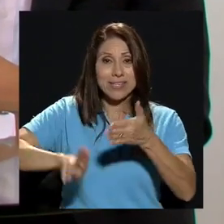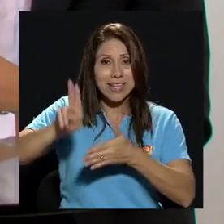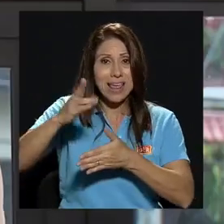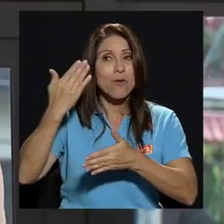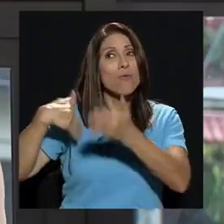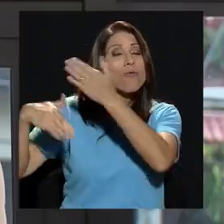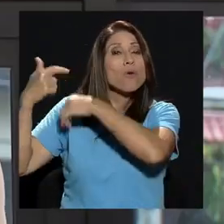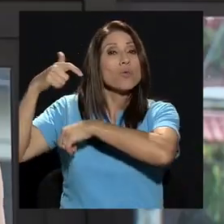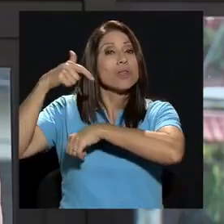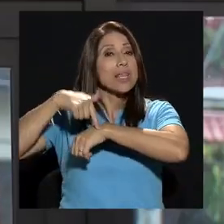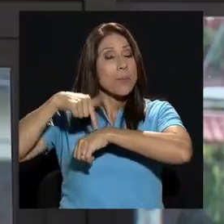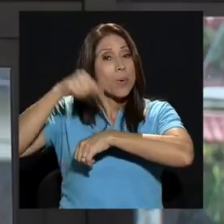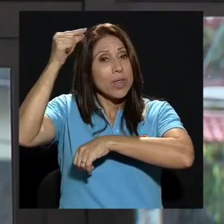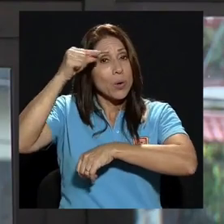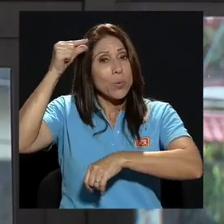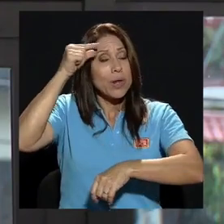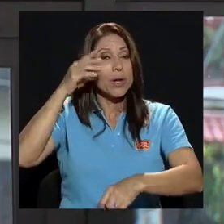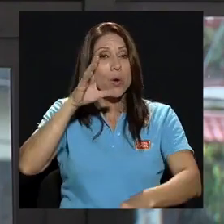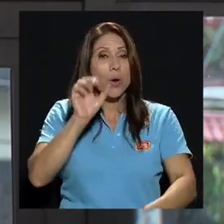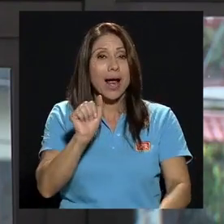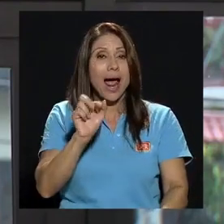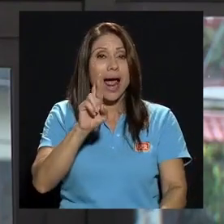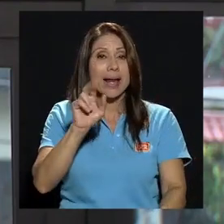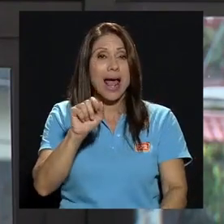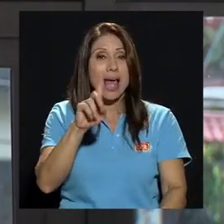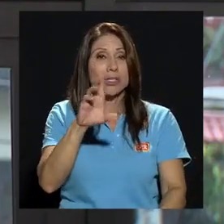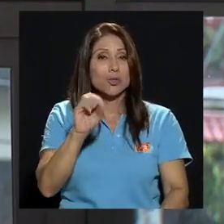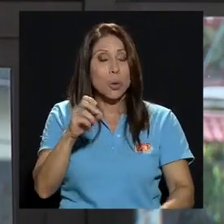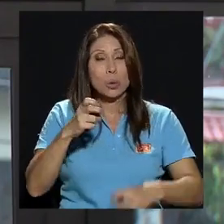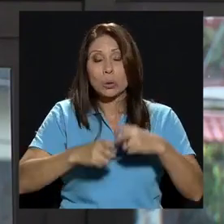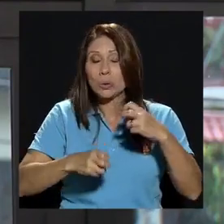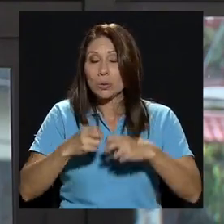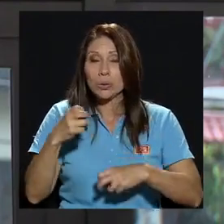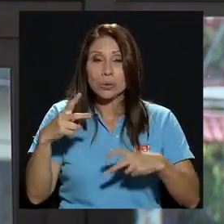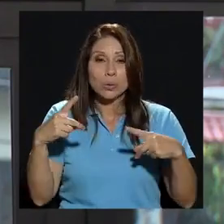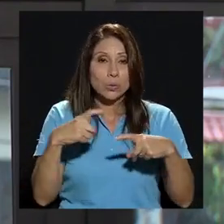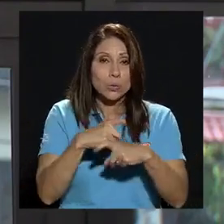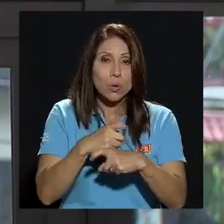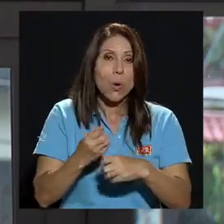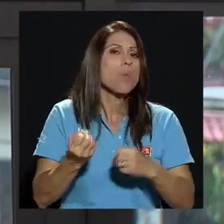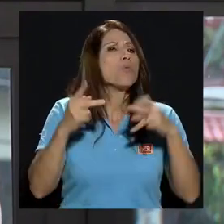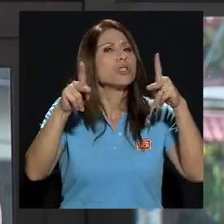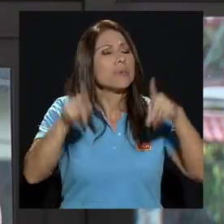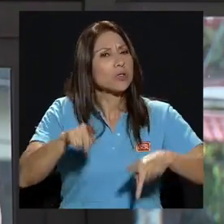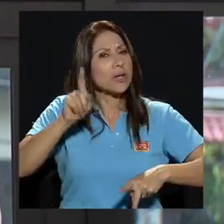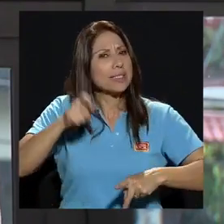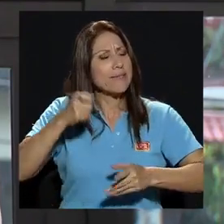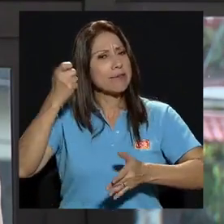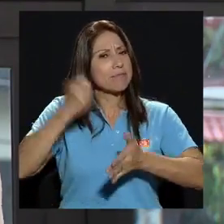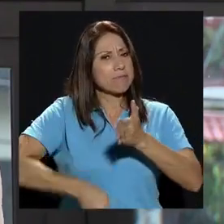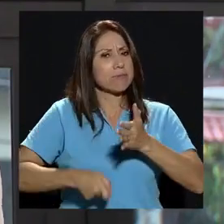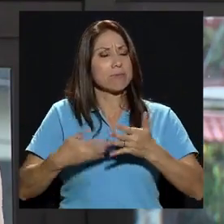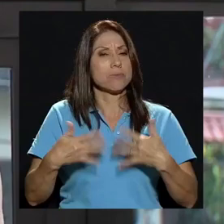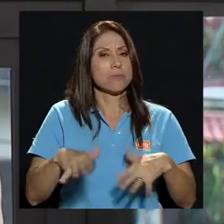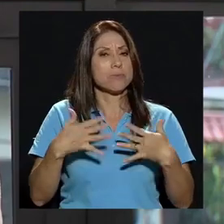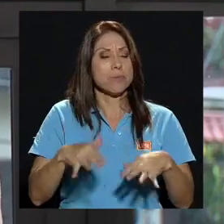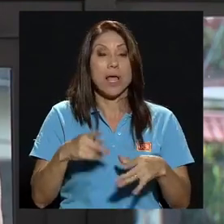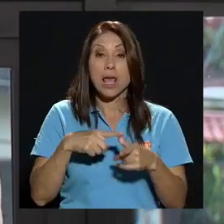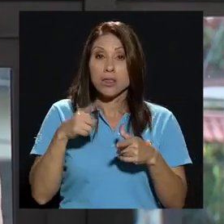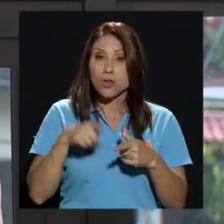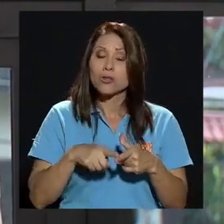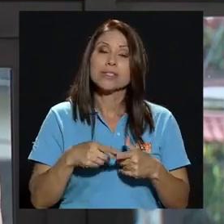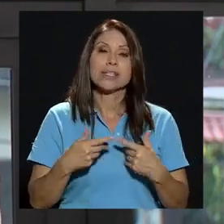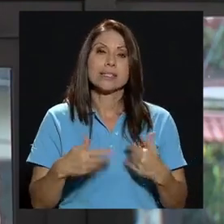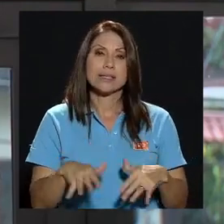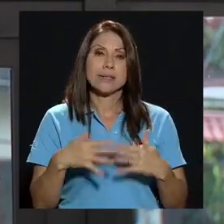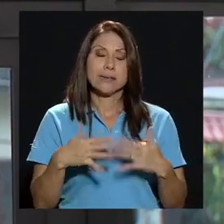de Carazo fue un tiempo de muchos ajustes muchas personas como quien dice tuvimos que socarnos la faja entonces en estos acuerdos yo creo que hay